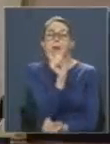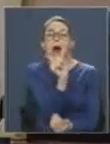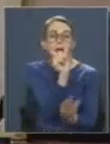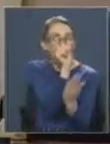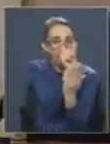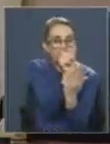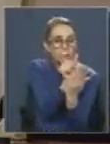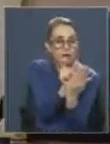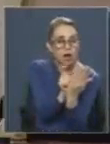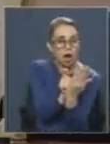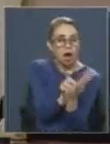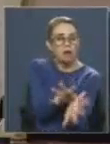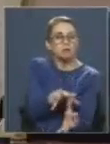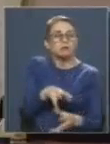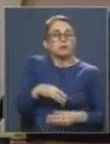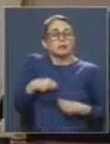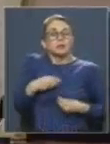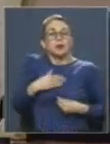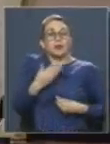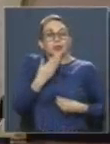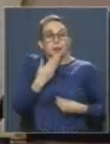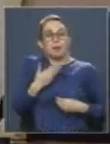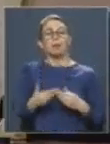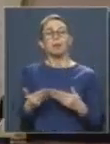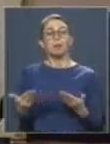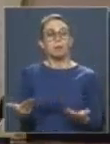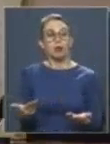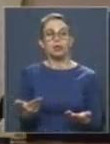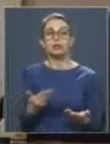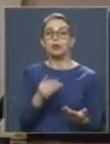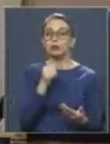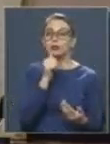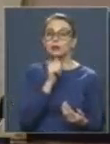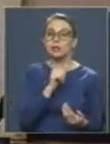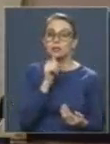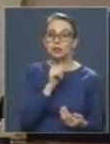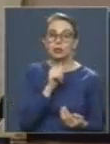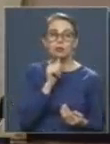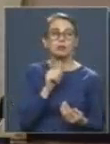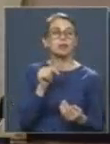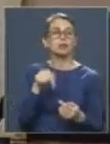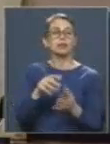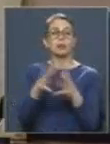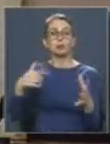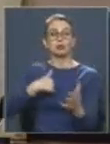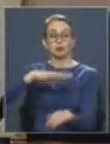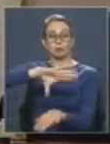cuales también me han inspirado. Y es por eso que faltan monumentos en mi país